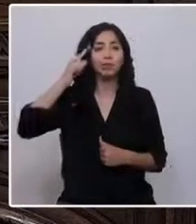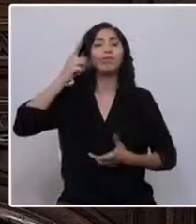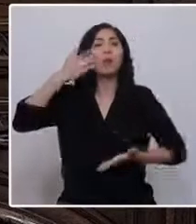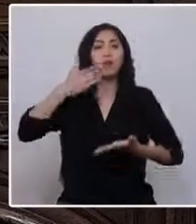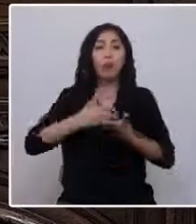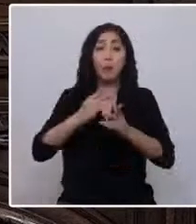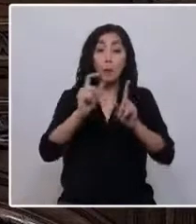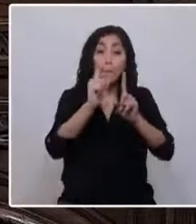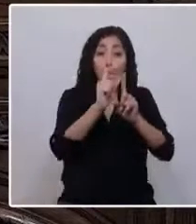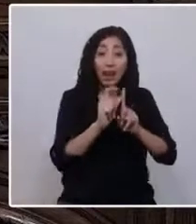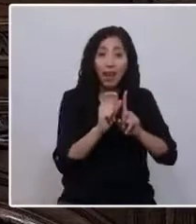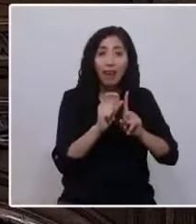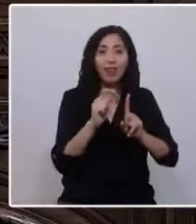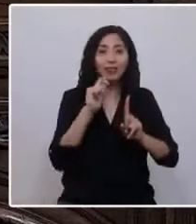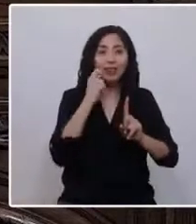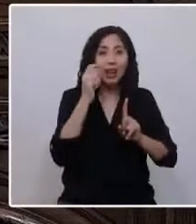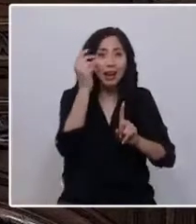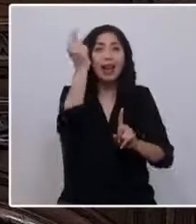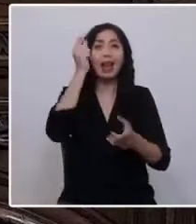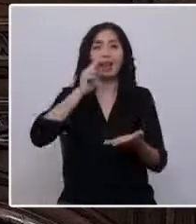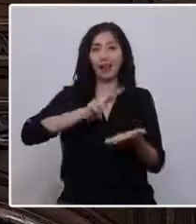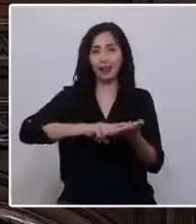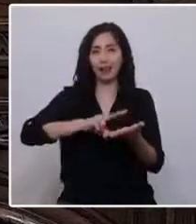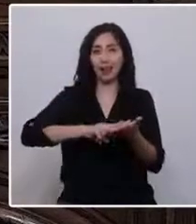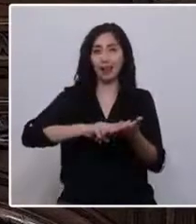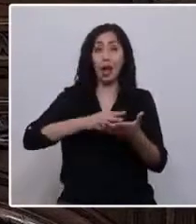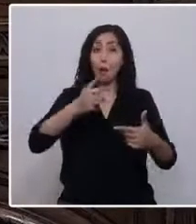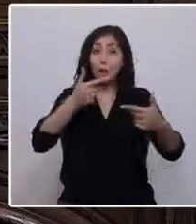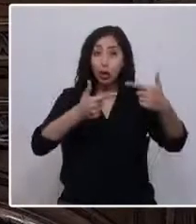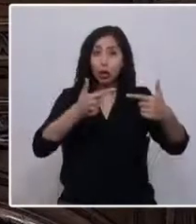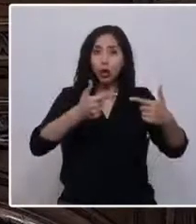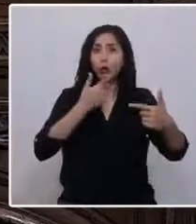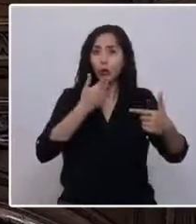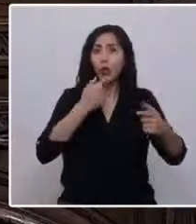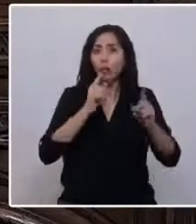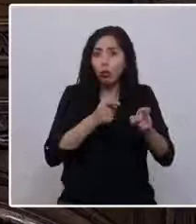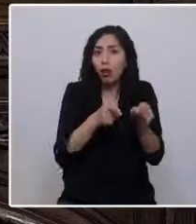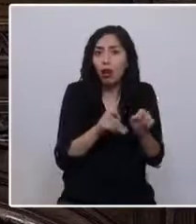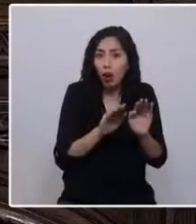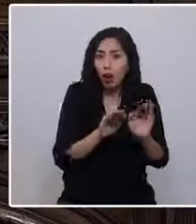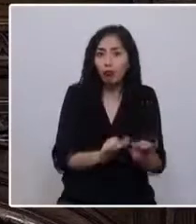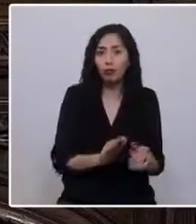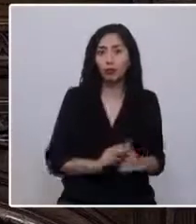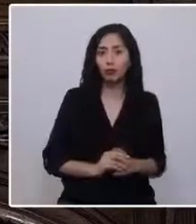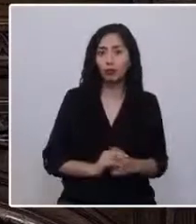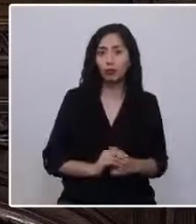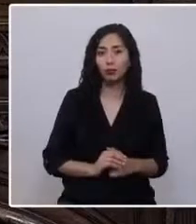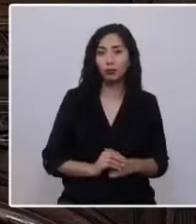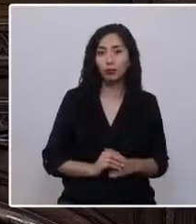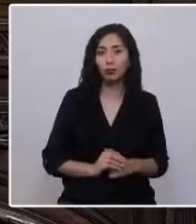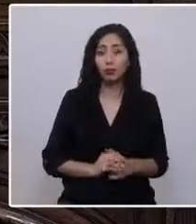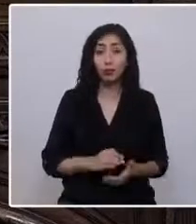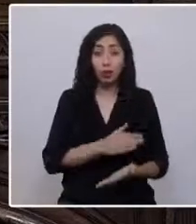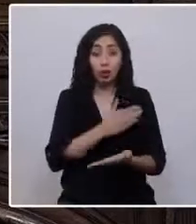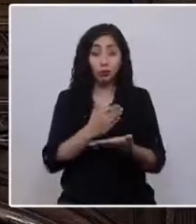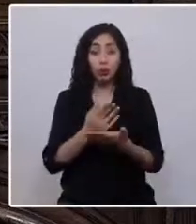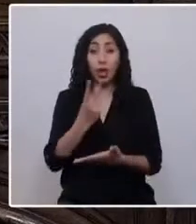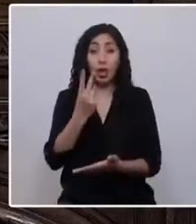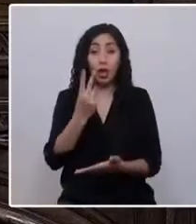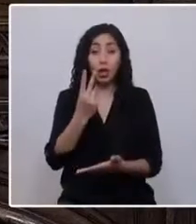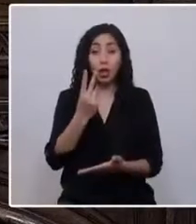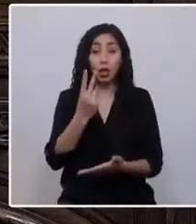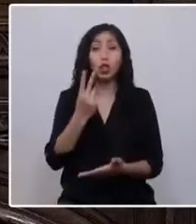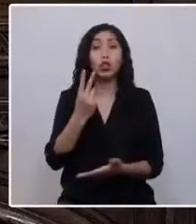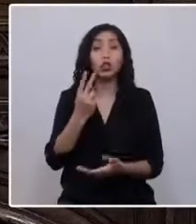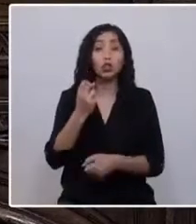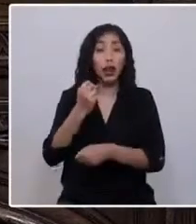crean realidades y la política no debe estar exento de aquello. Hasta hace dos años era